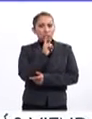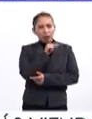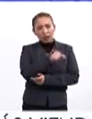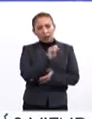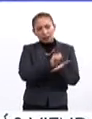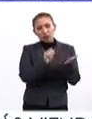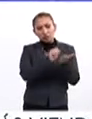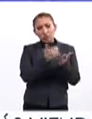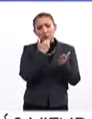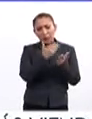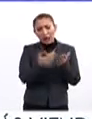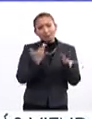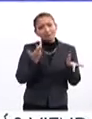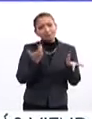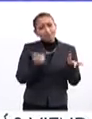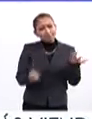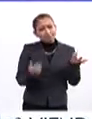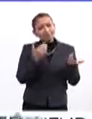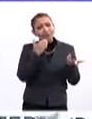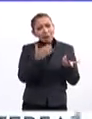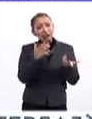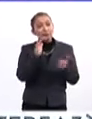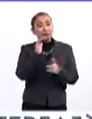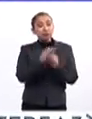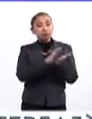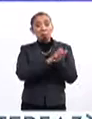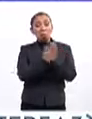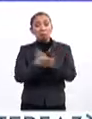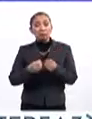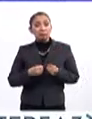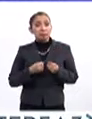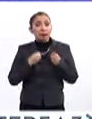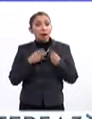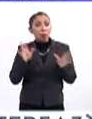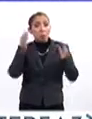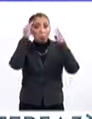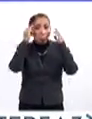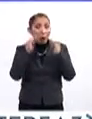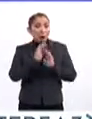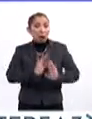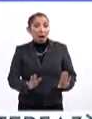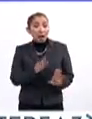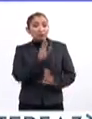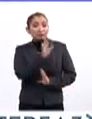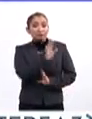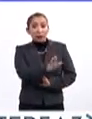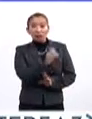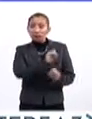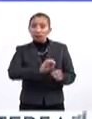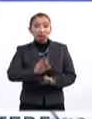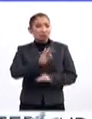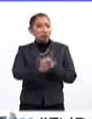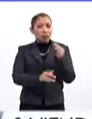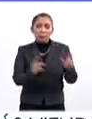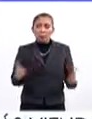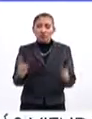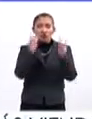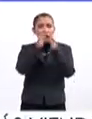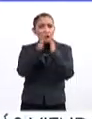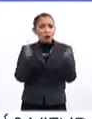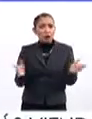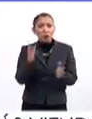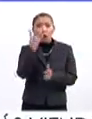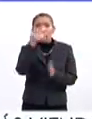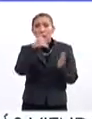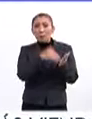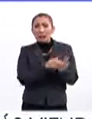escritora bastante prolija, pues terminó su vida como una monja, en donde dejó todo, vendió sus libros,